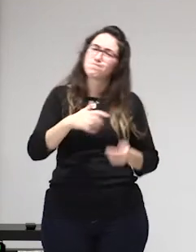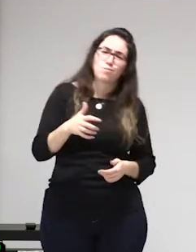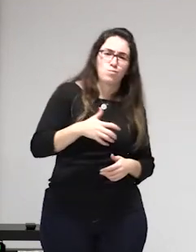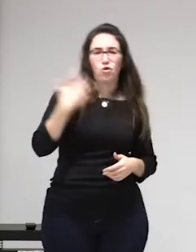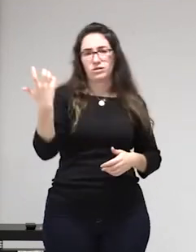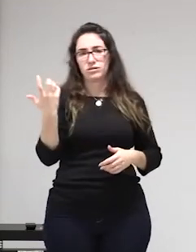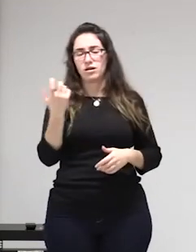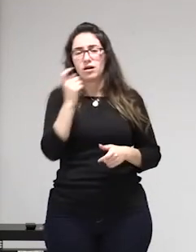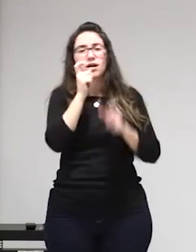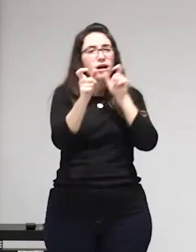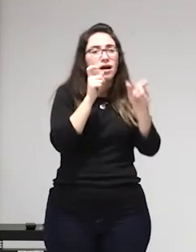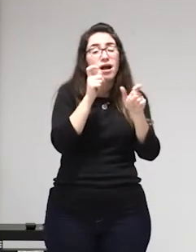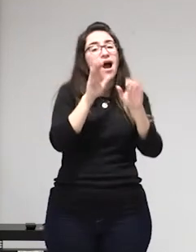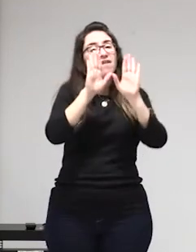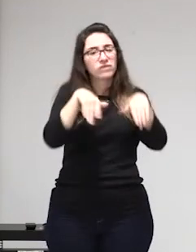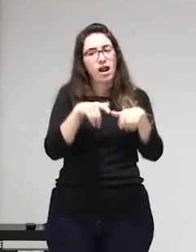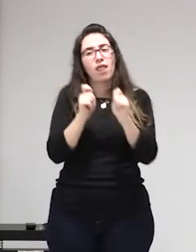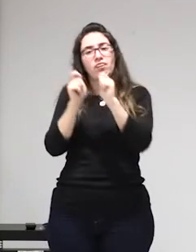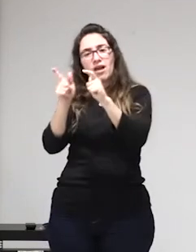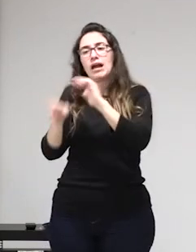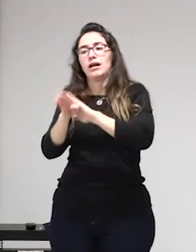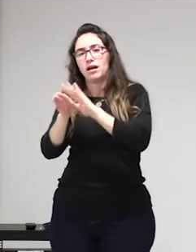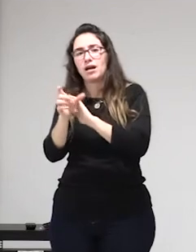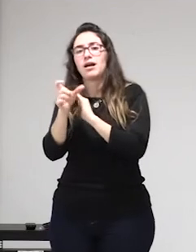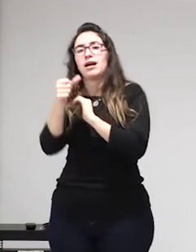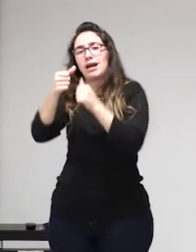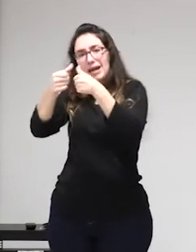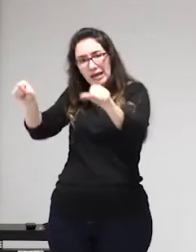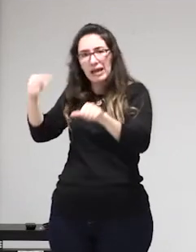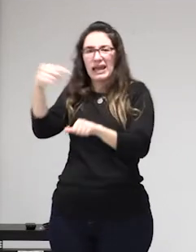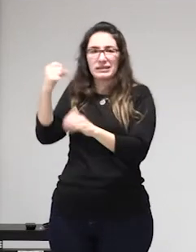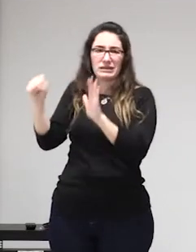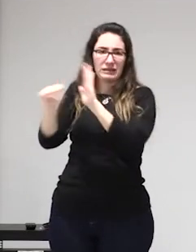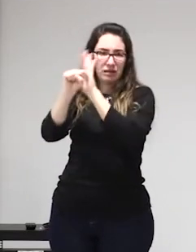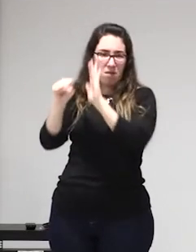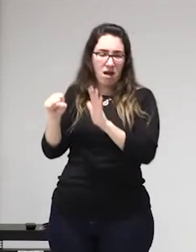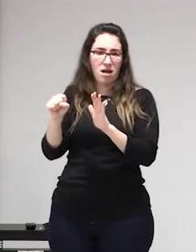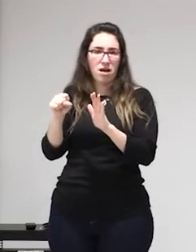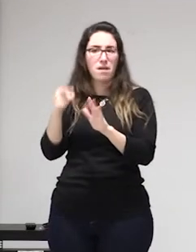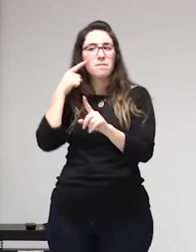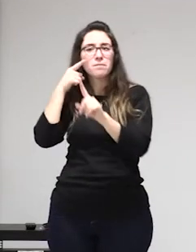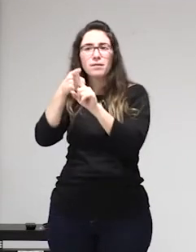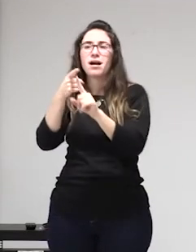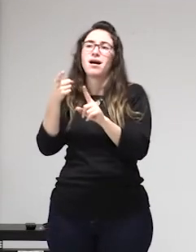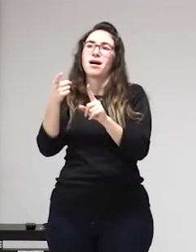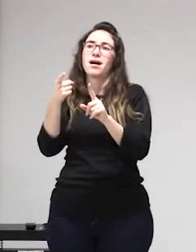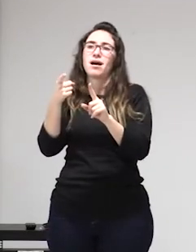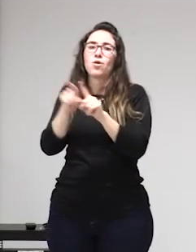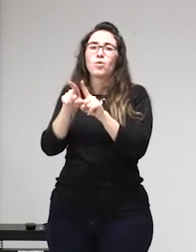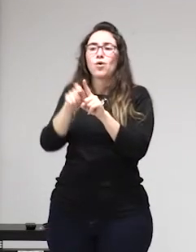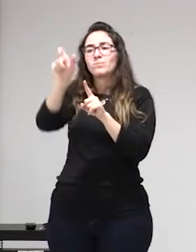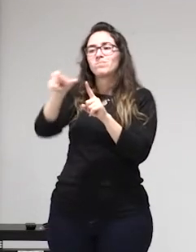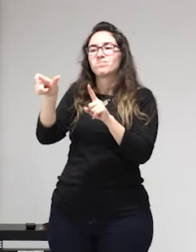cada día porque estaríamos evitando constantemente el lugar donde supuestamente estamos estamos